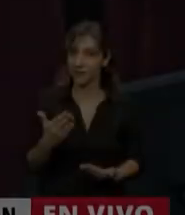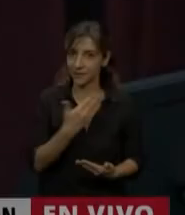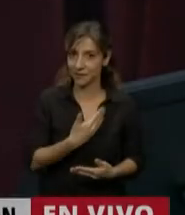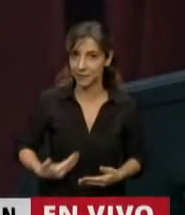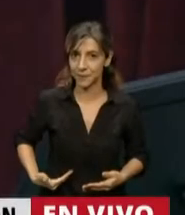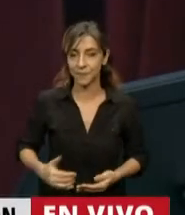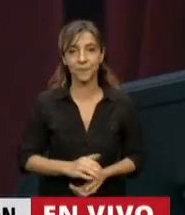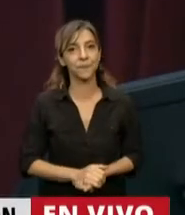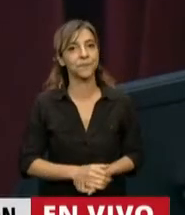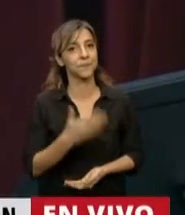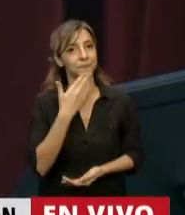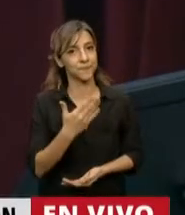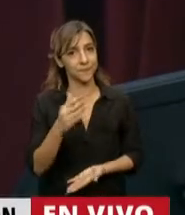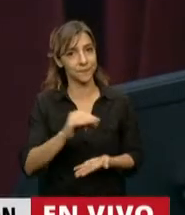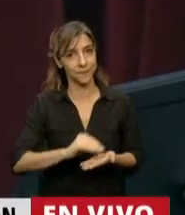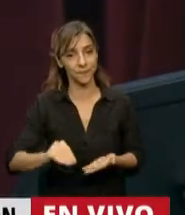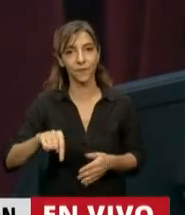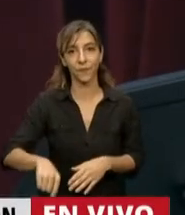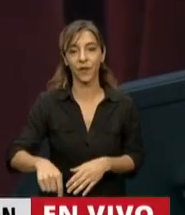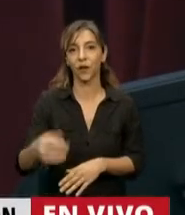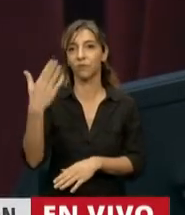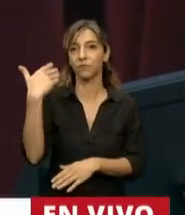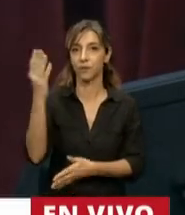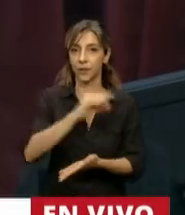Tiene la palabra el diputado Luis Di Giacomo.